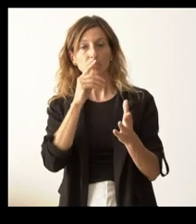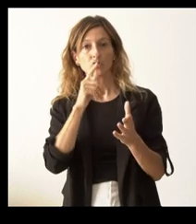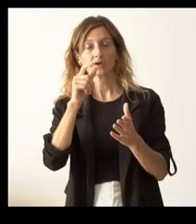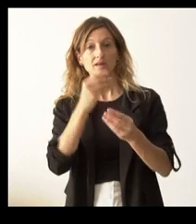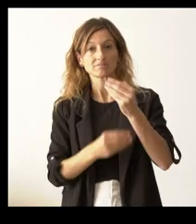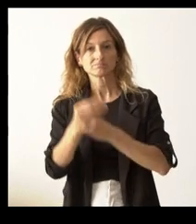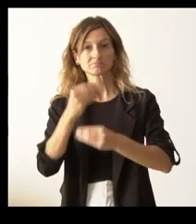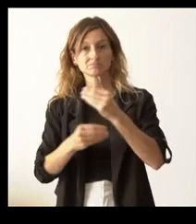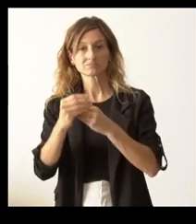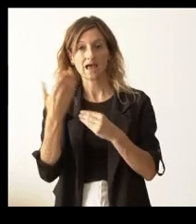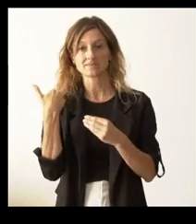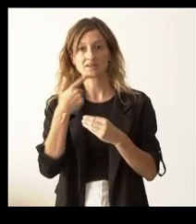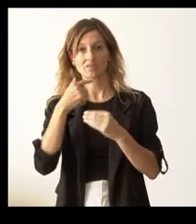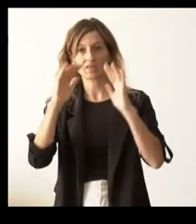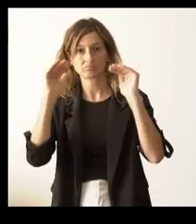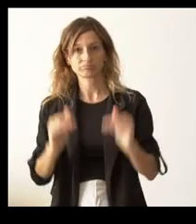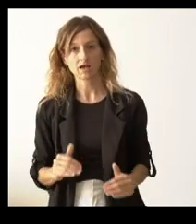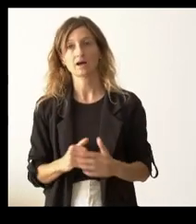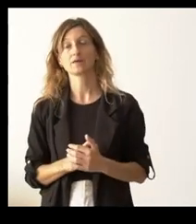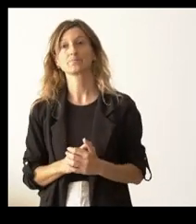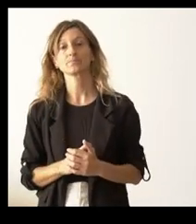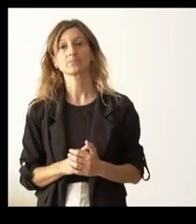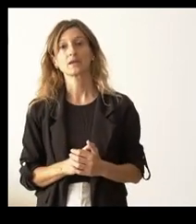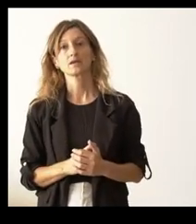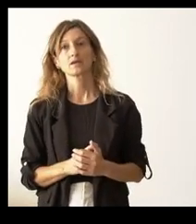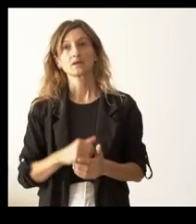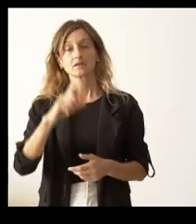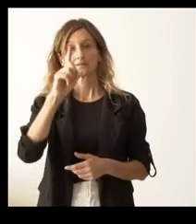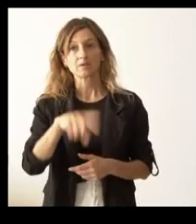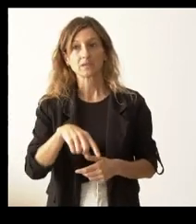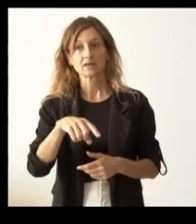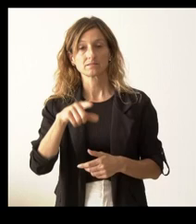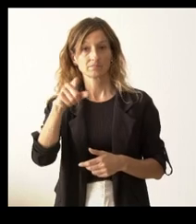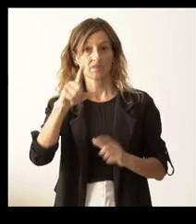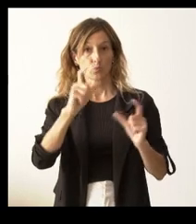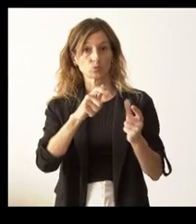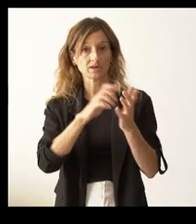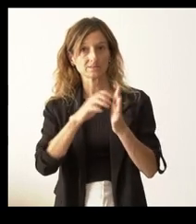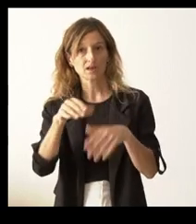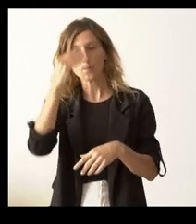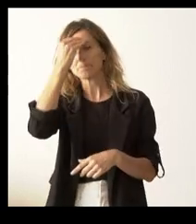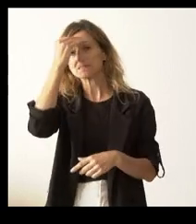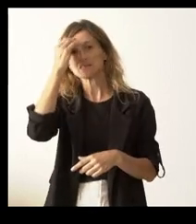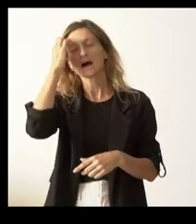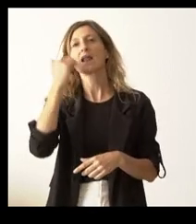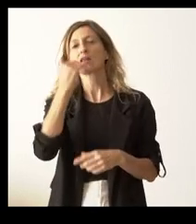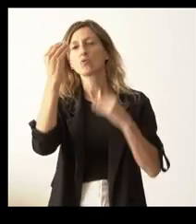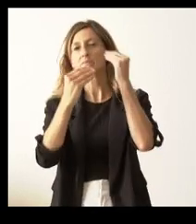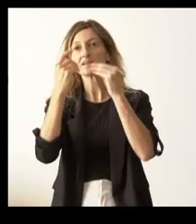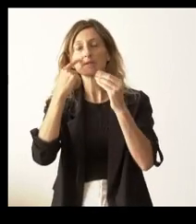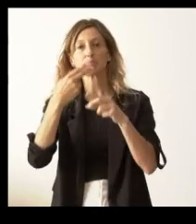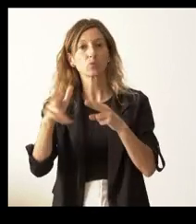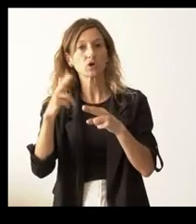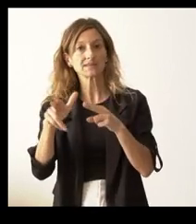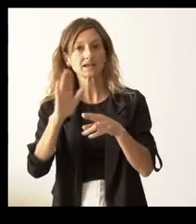salieron ayer, y preguntar si este nuevo ejecutivo de esta nueva Junta de Castilla y León se plantea darle una vuelta a las políticas